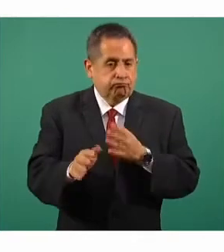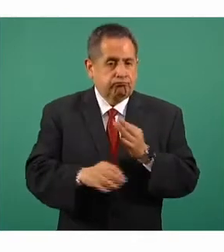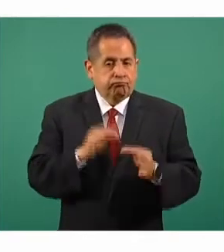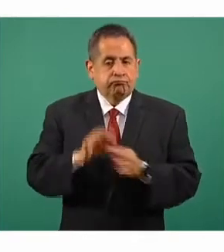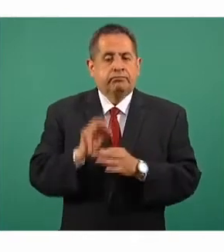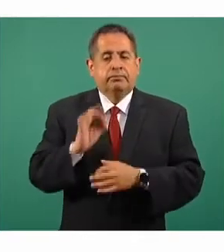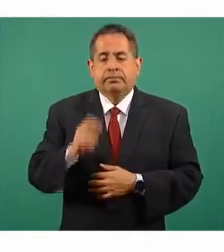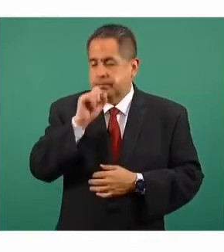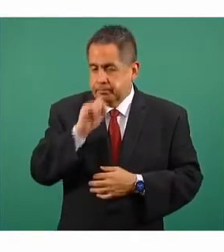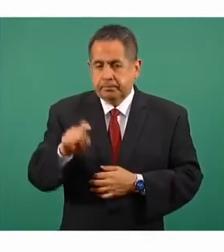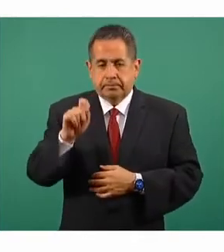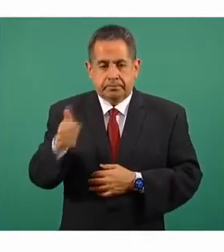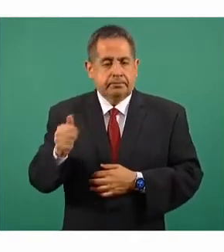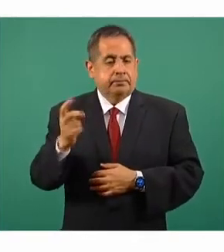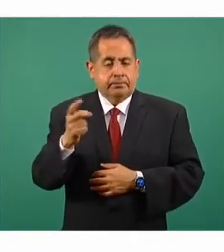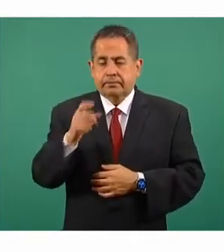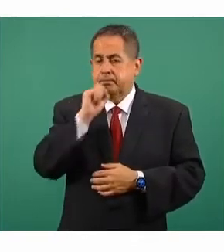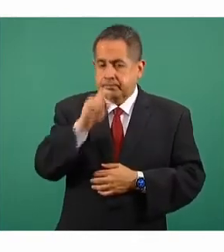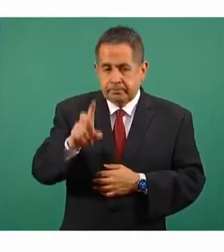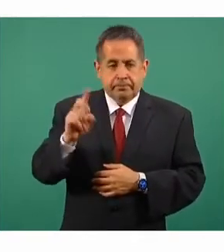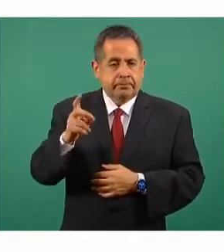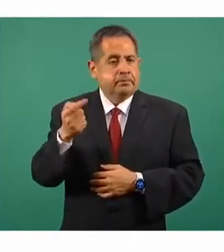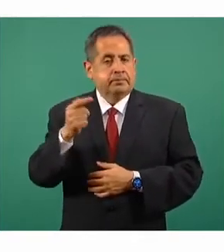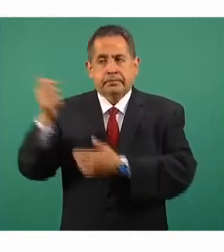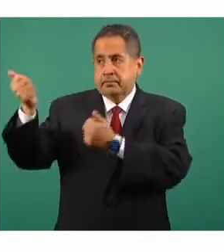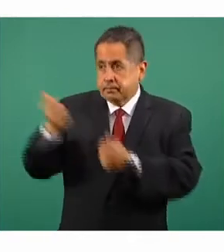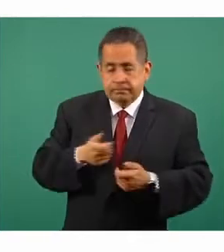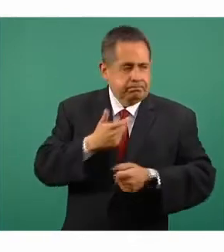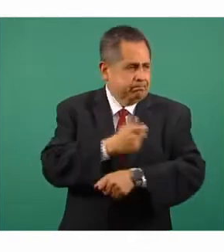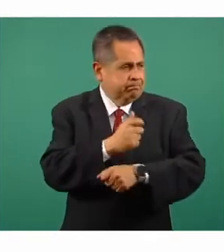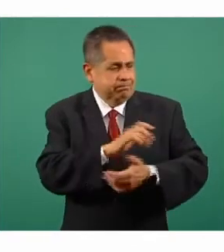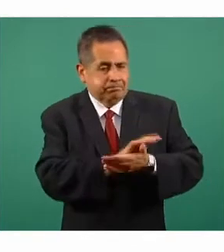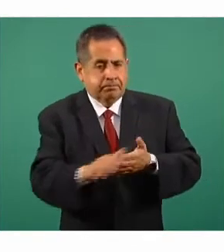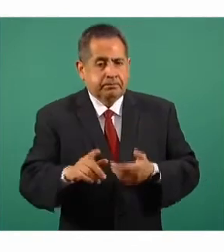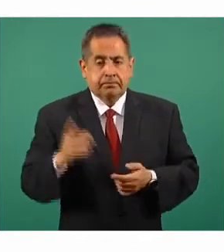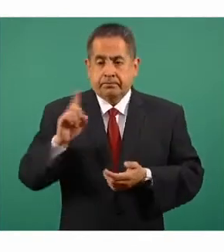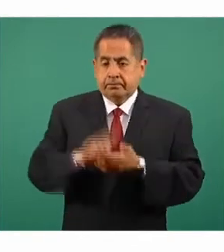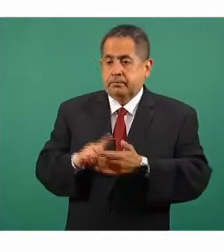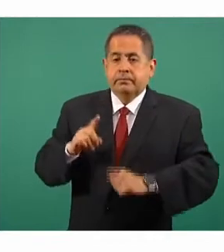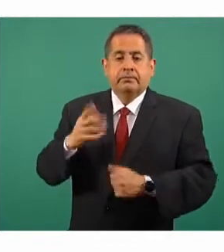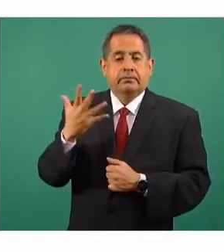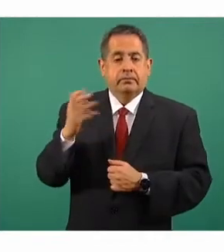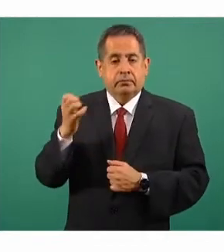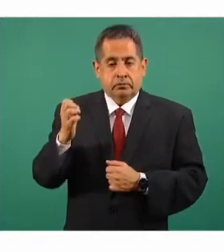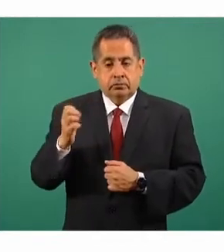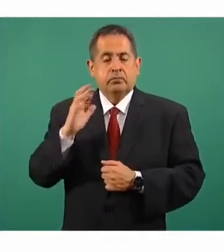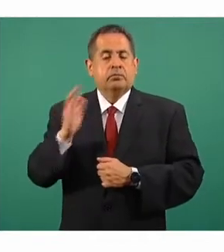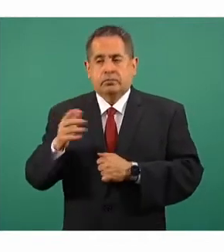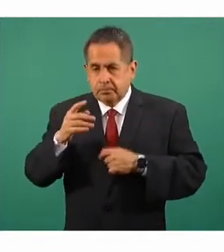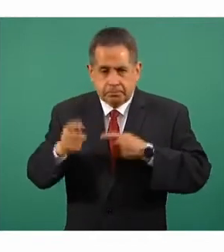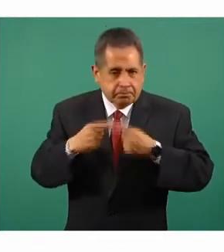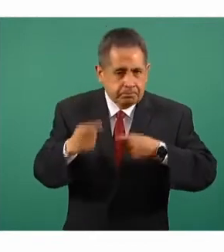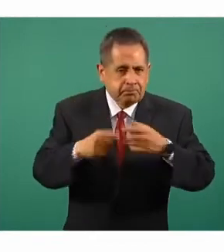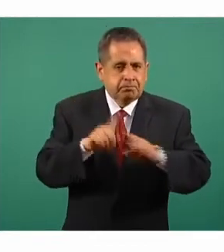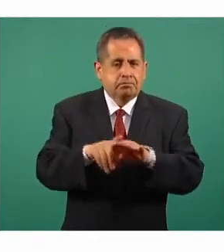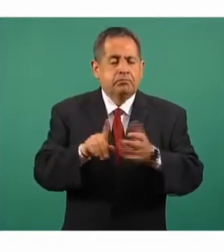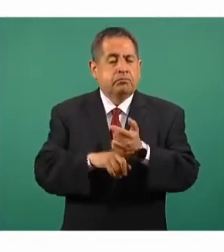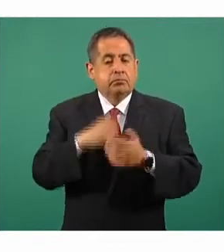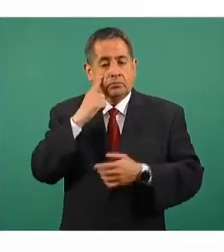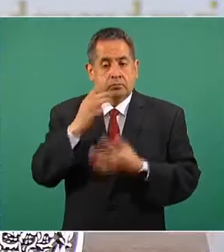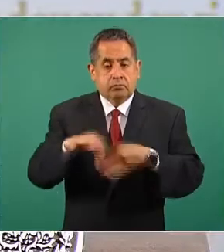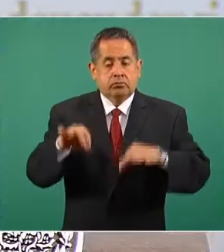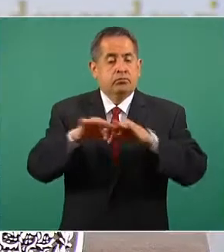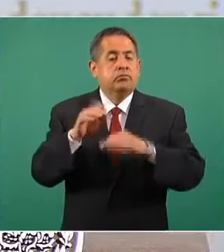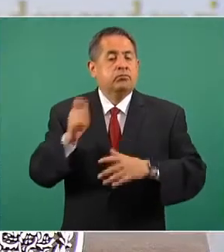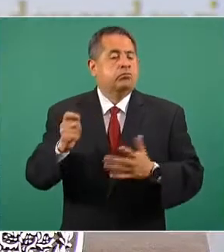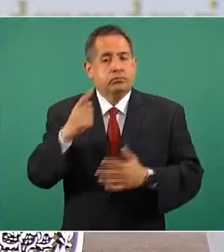26 de diciembre y el 30 de diciembre. Respecto a las del 5 de enero, también el 100 por ciento han sido aplicadas. Y quizá lo más relevante,